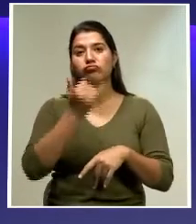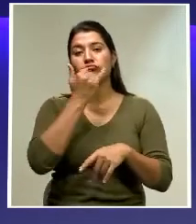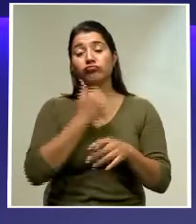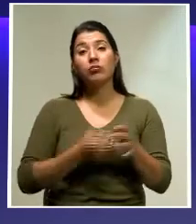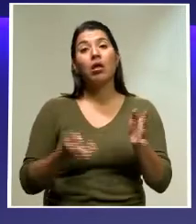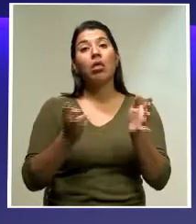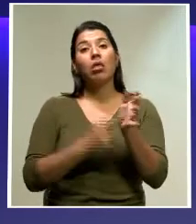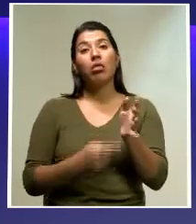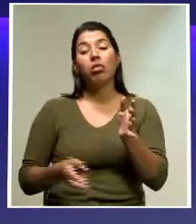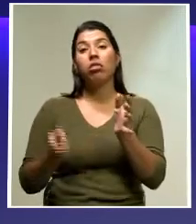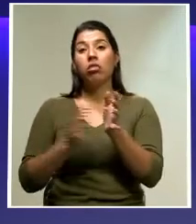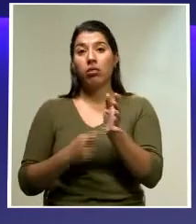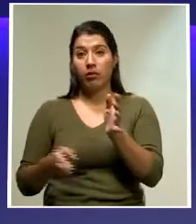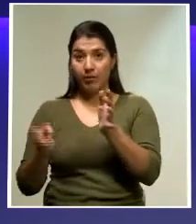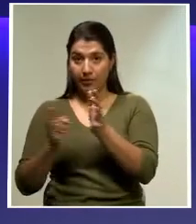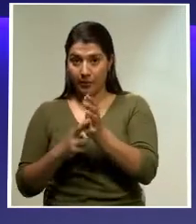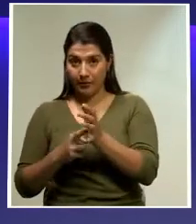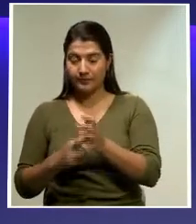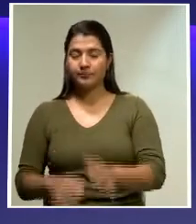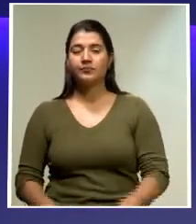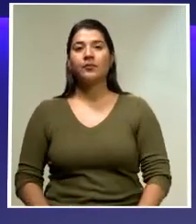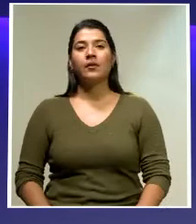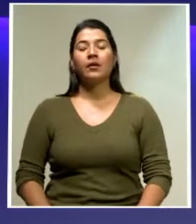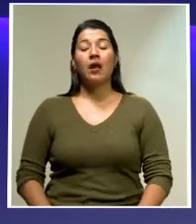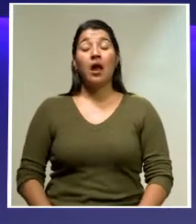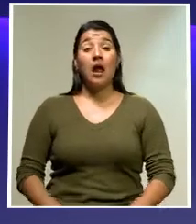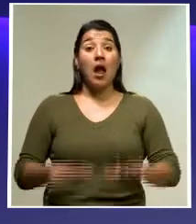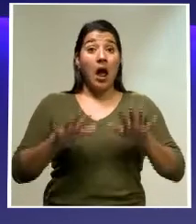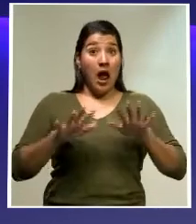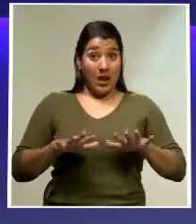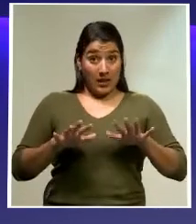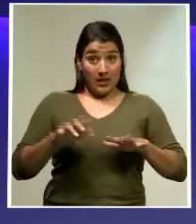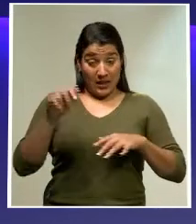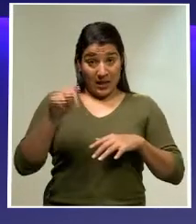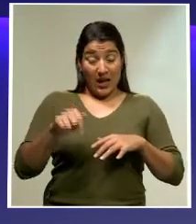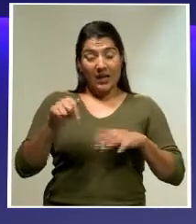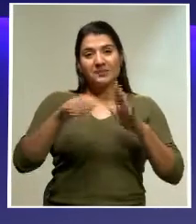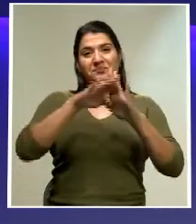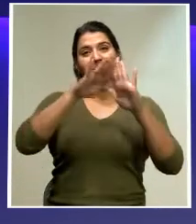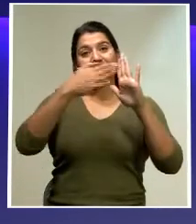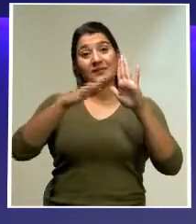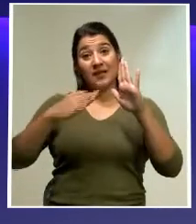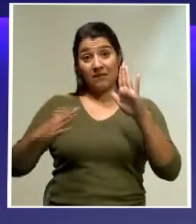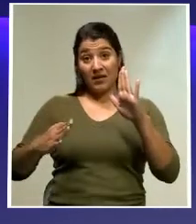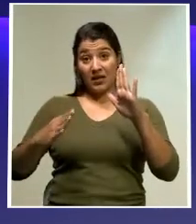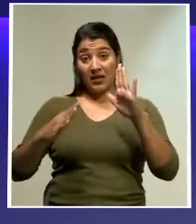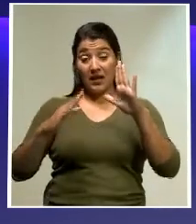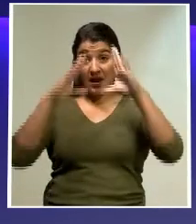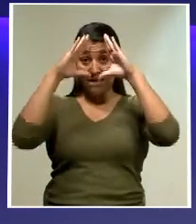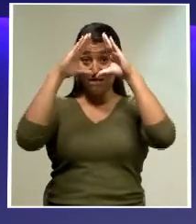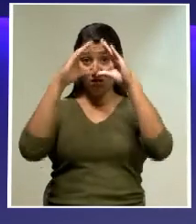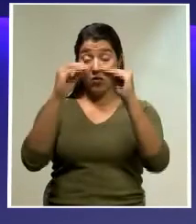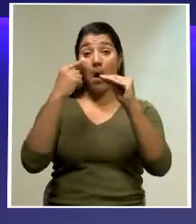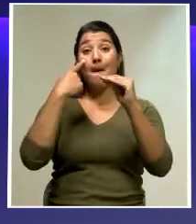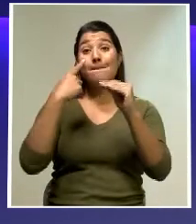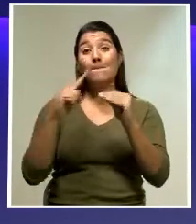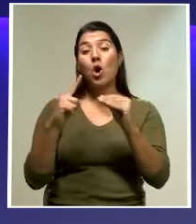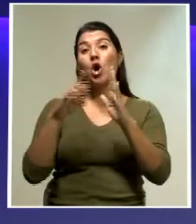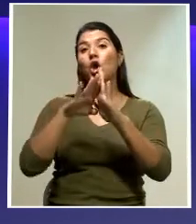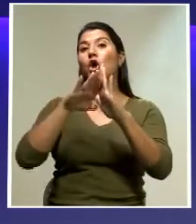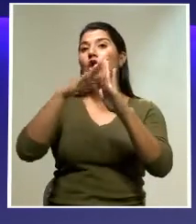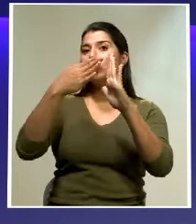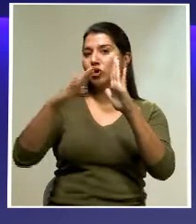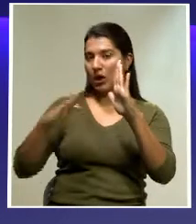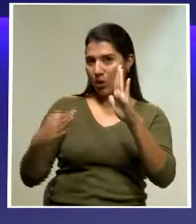Mucho más acá que Grecia, en La Sabana, un informe de la Contraloría General de la República nos pone en